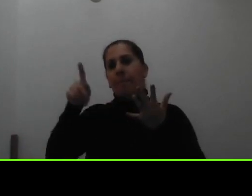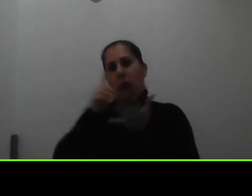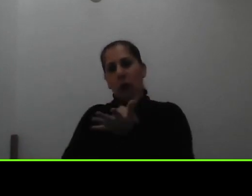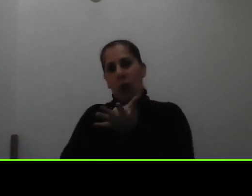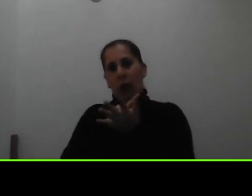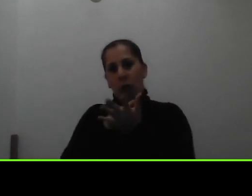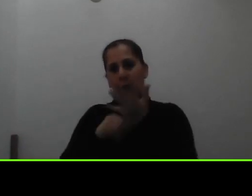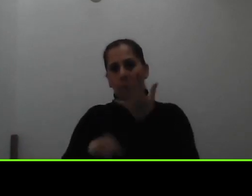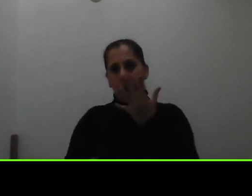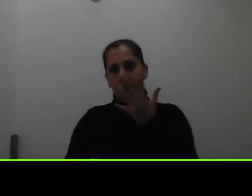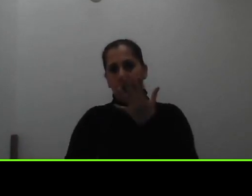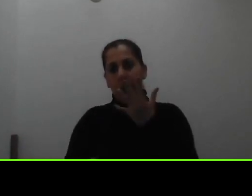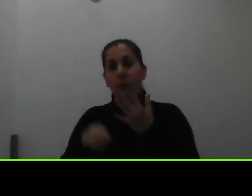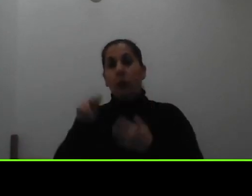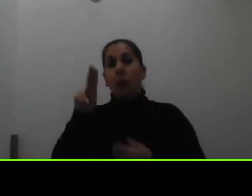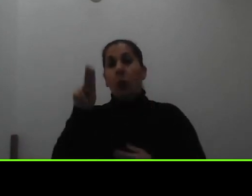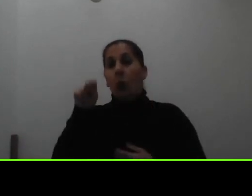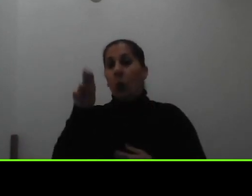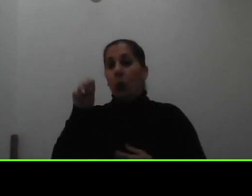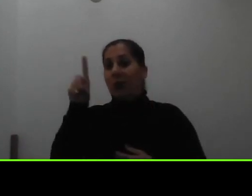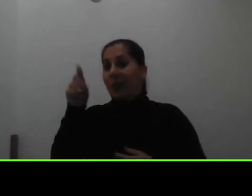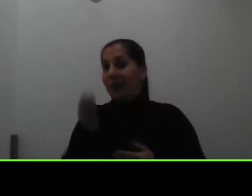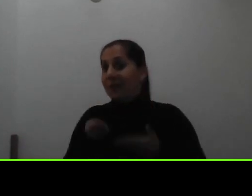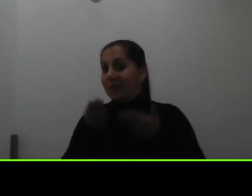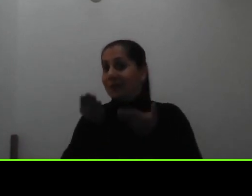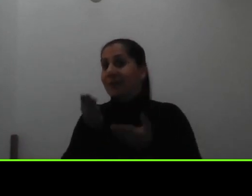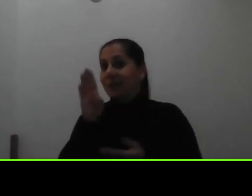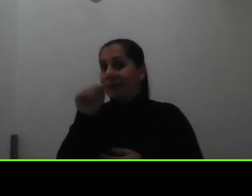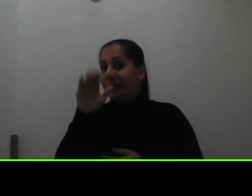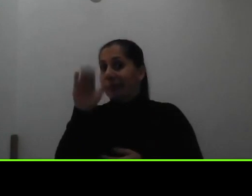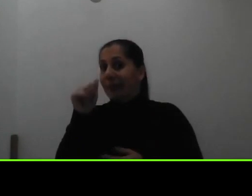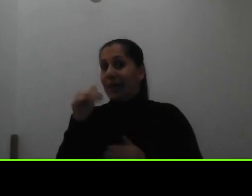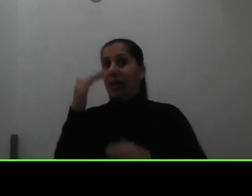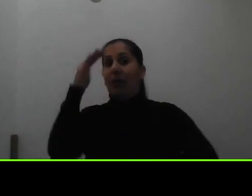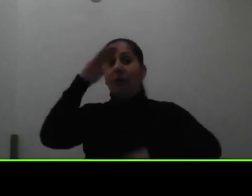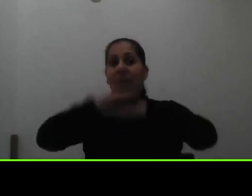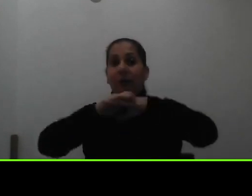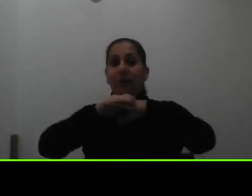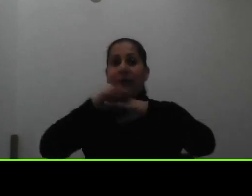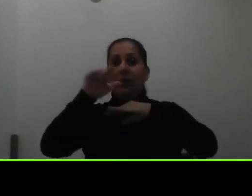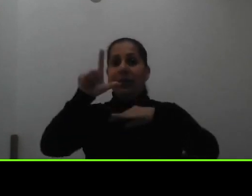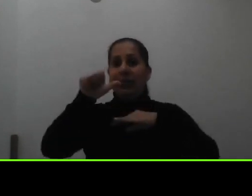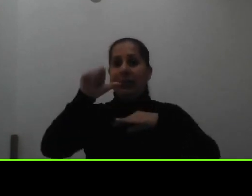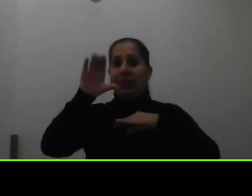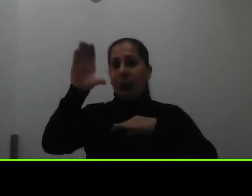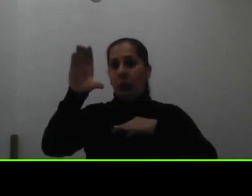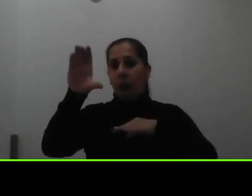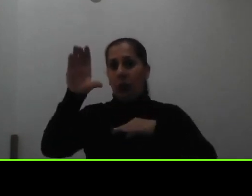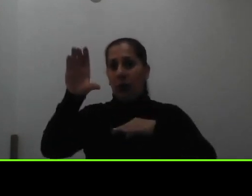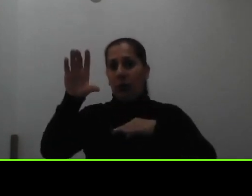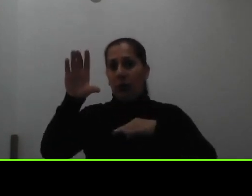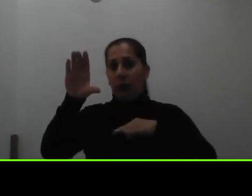la UNED beca como ya lo decía Silvia hasta el nivel de licenciatura y pueden